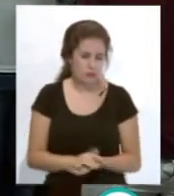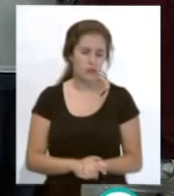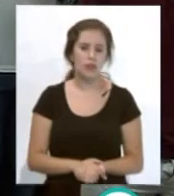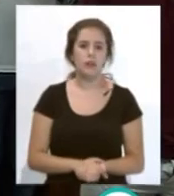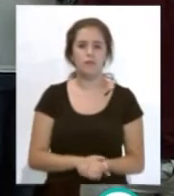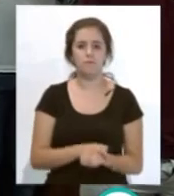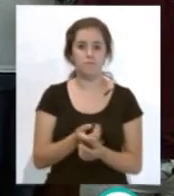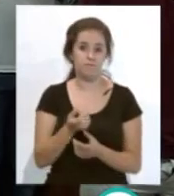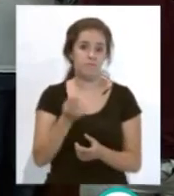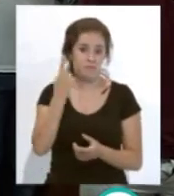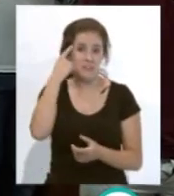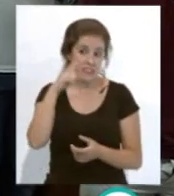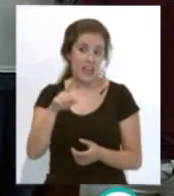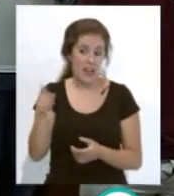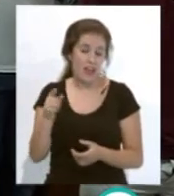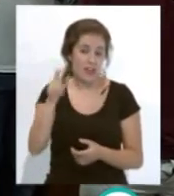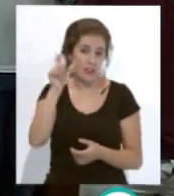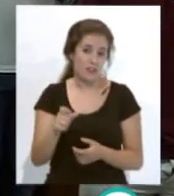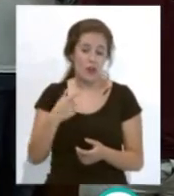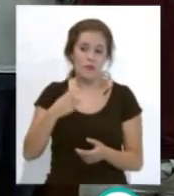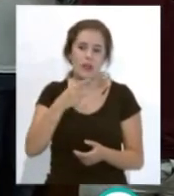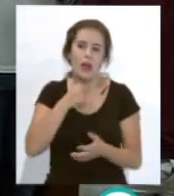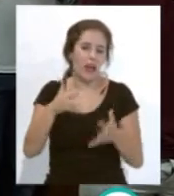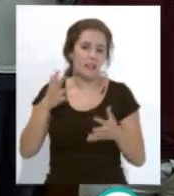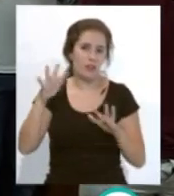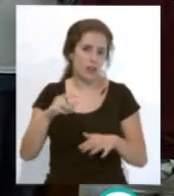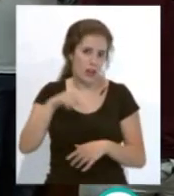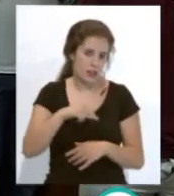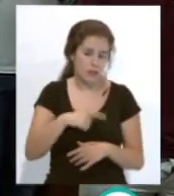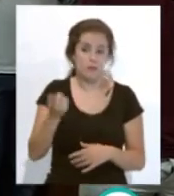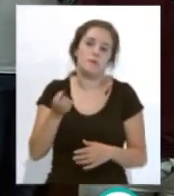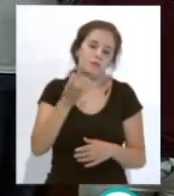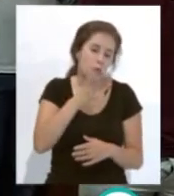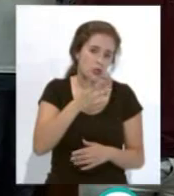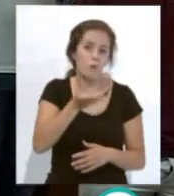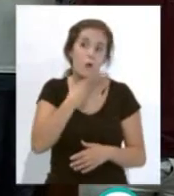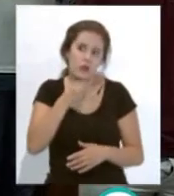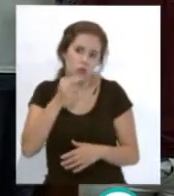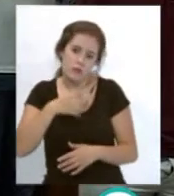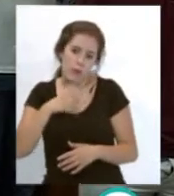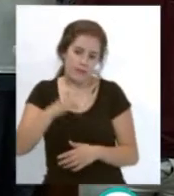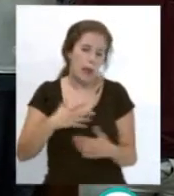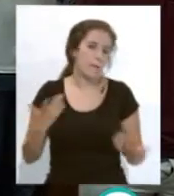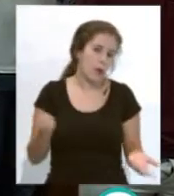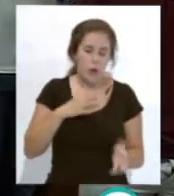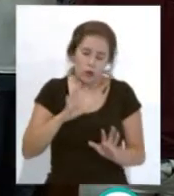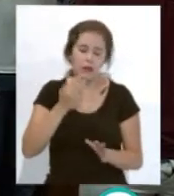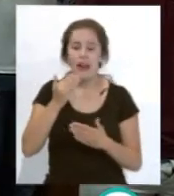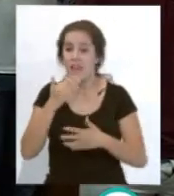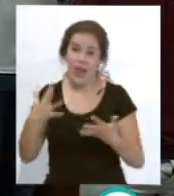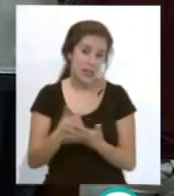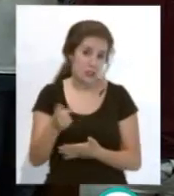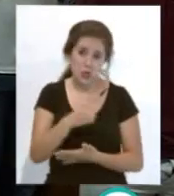Y sé que le hubiera encantado estar aquí, pero bueno, por un motivo también muy bonito no ha podido ser. Aunque por lo tanto, darles las gracias a todos